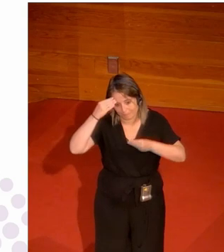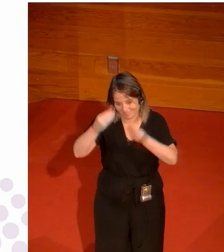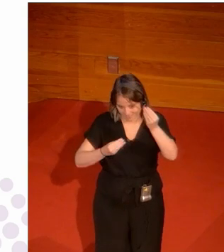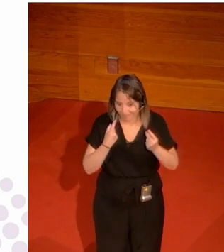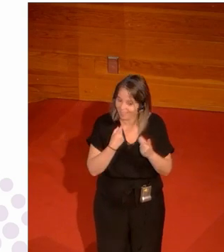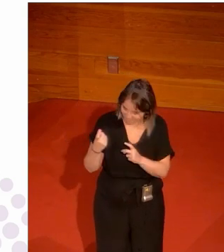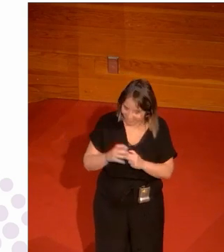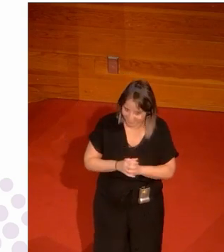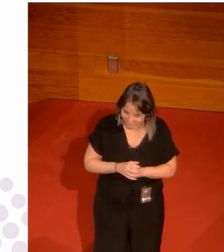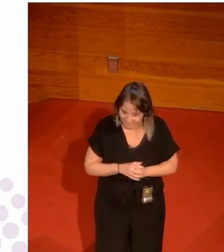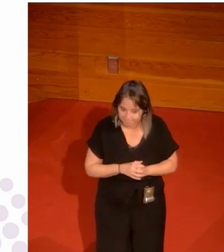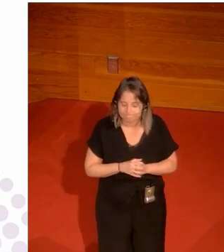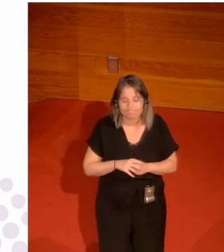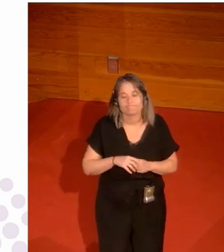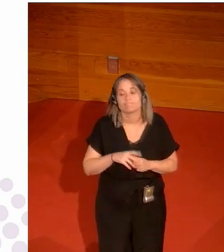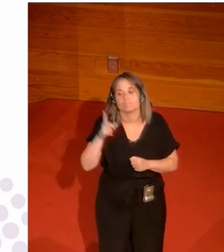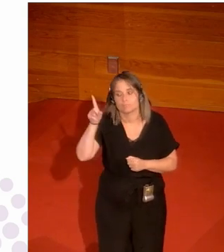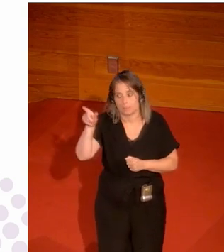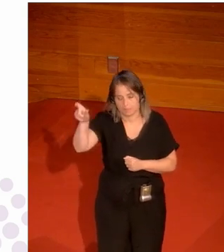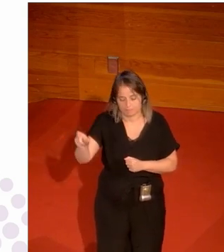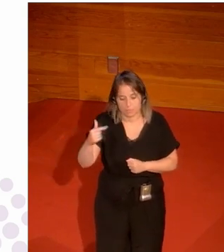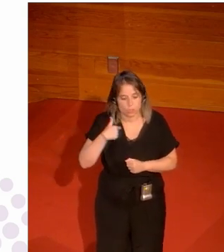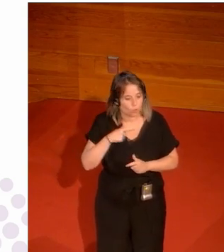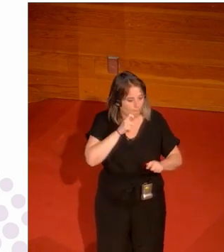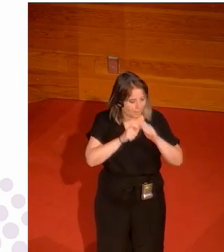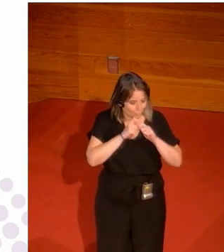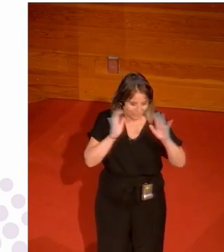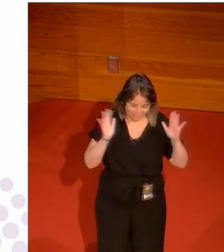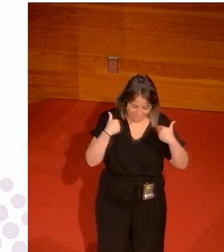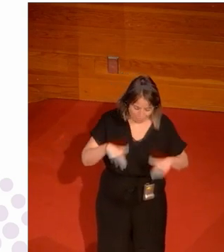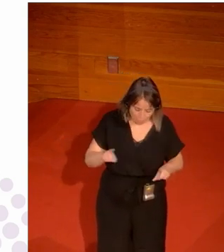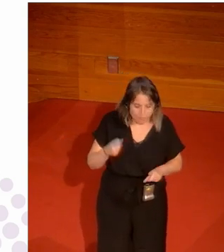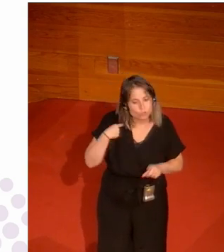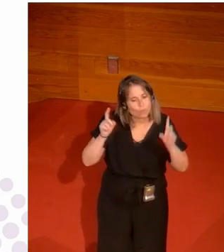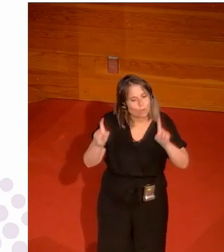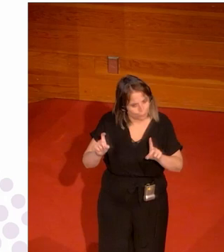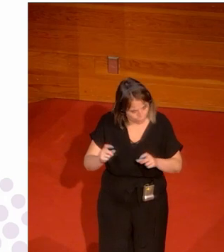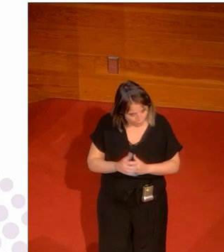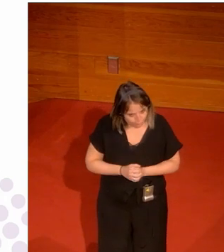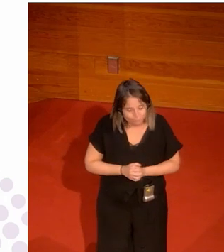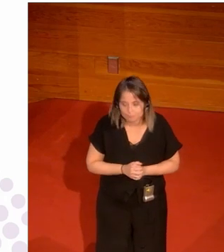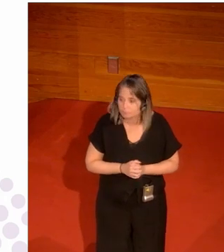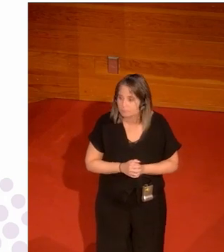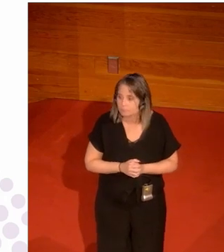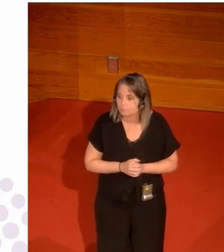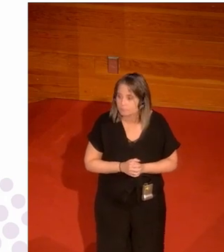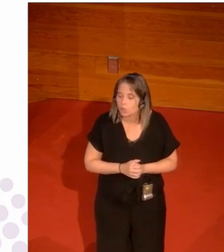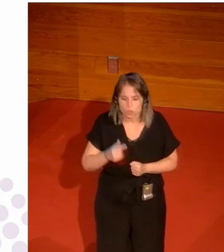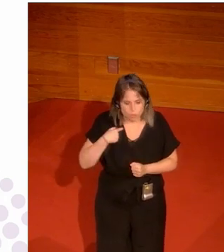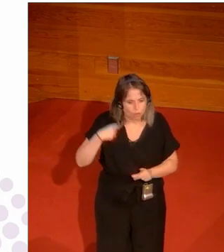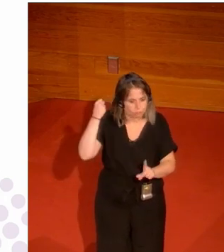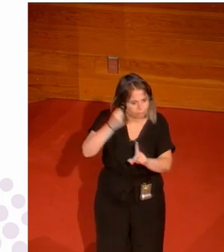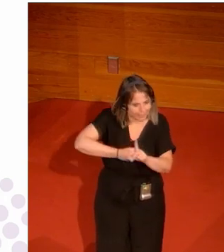fíjate y luego otra cosa yo evidentemente no soy periodista pero soy profesora y entonces yo voy a salir voy a